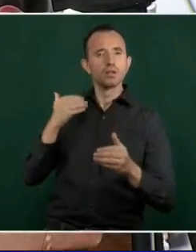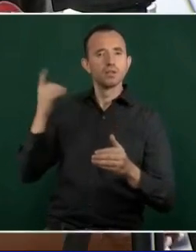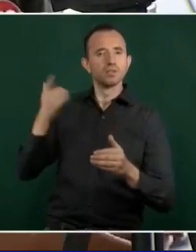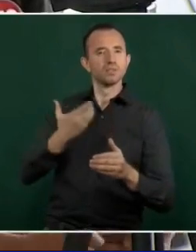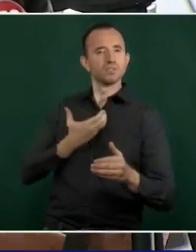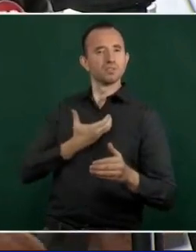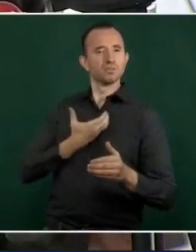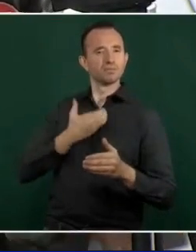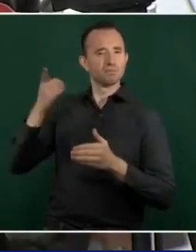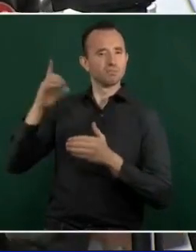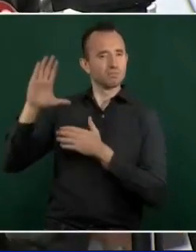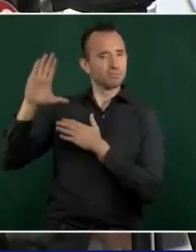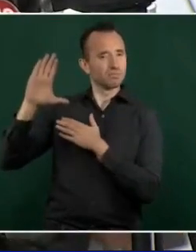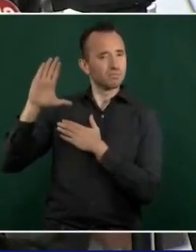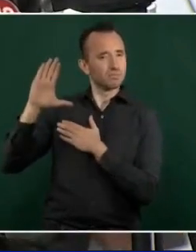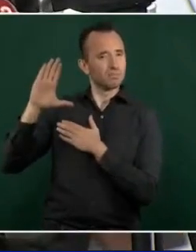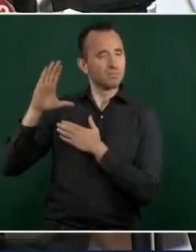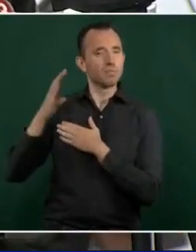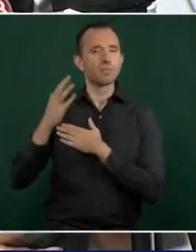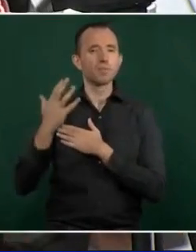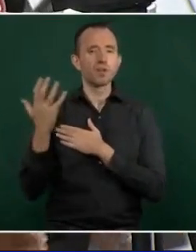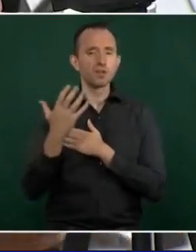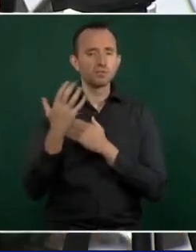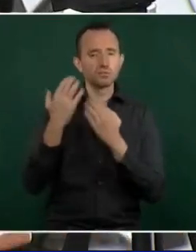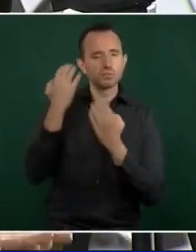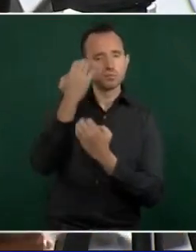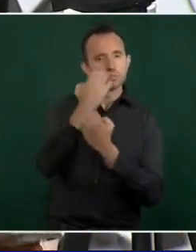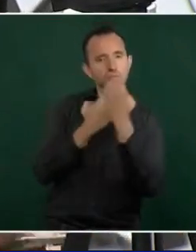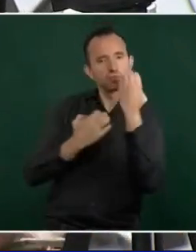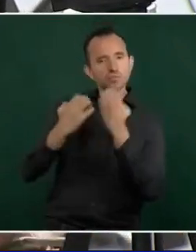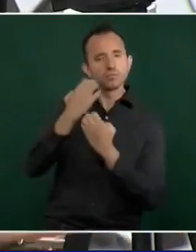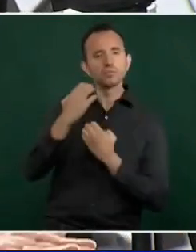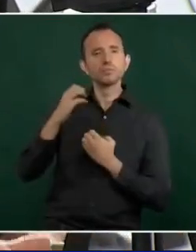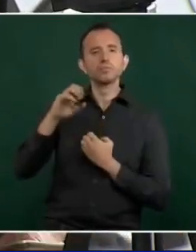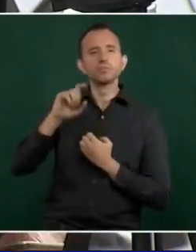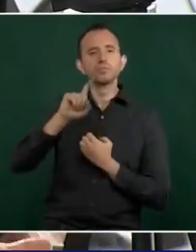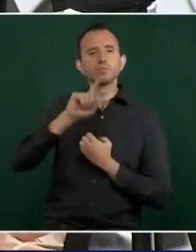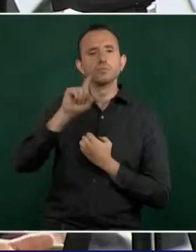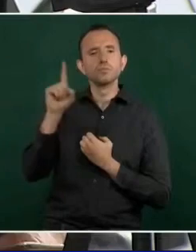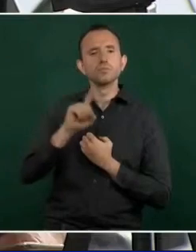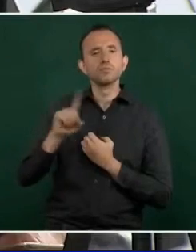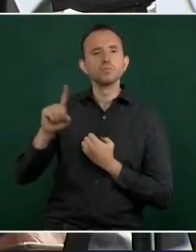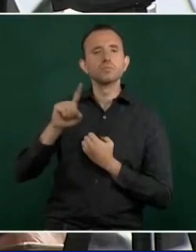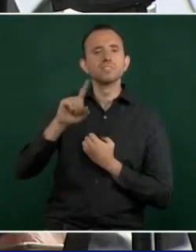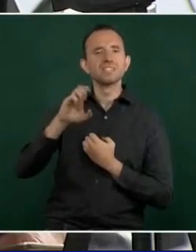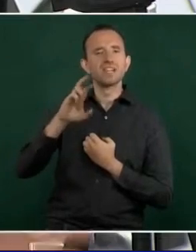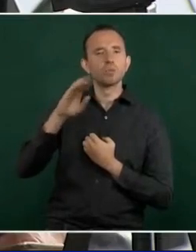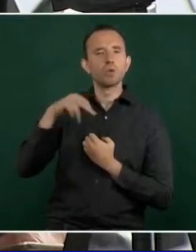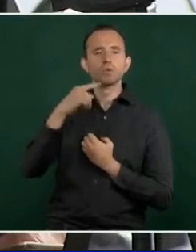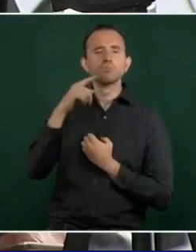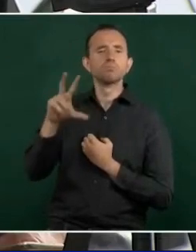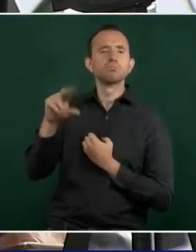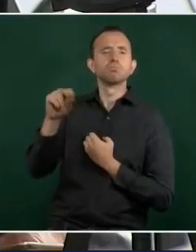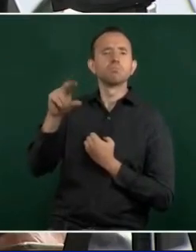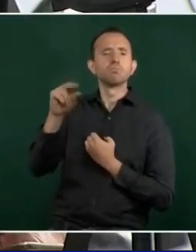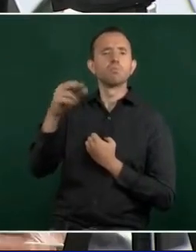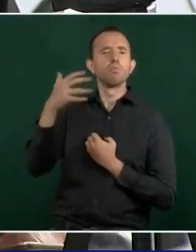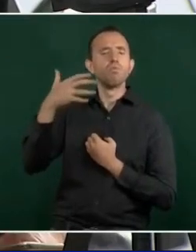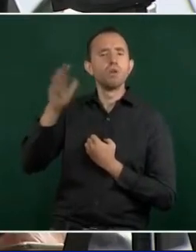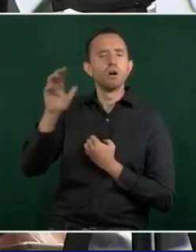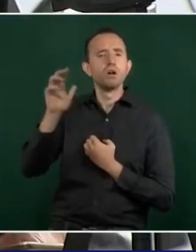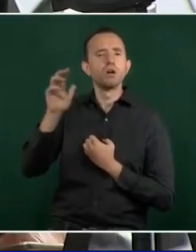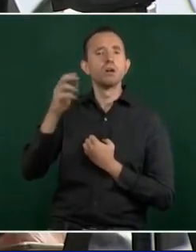que pues por cierto ya informan que se denegó, ¿qué más falta? Que estén encarcelados los responsables, presidente, o quedaría cubierto el